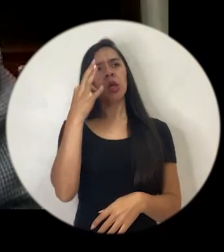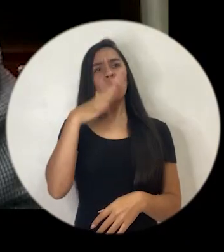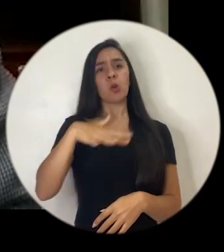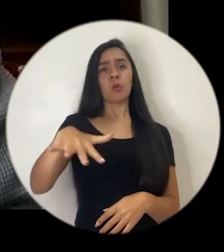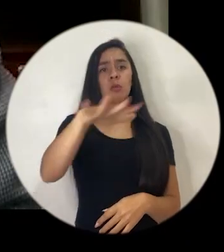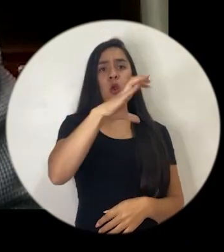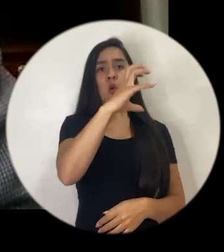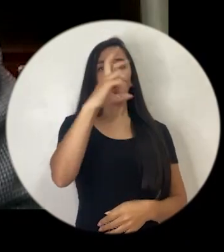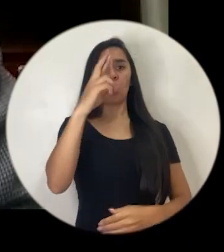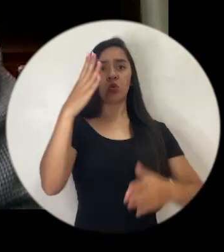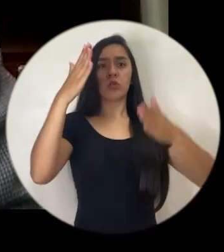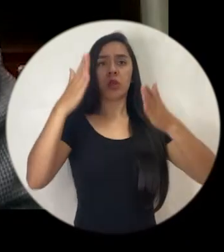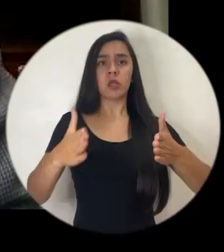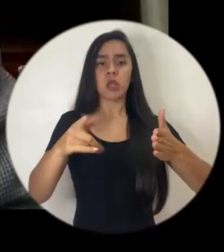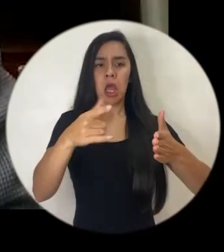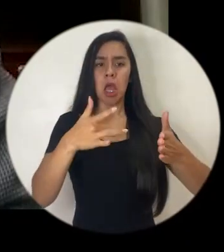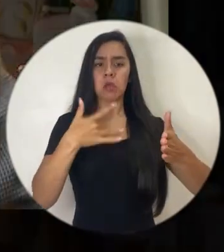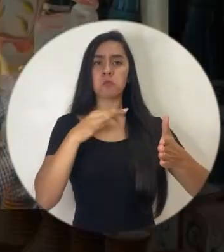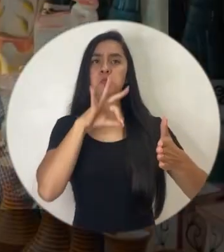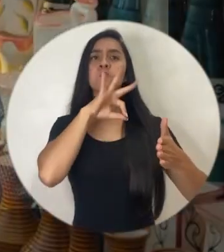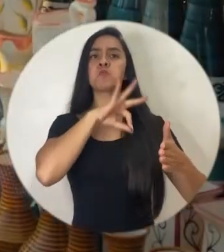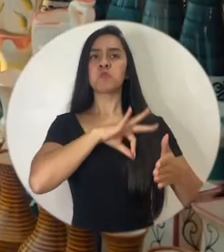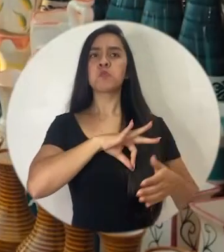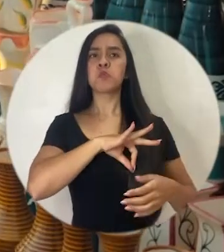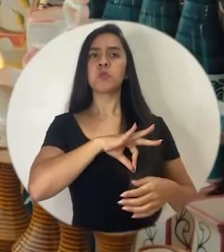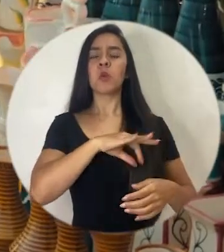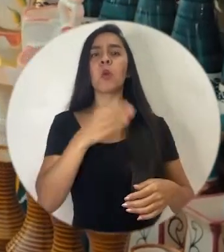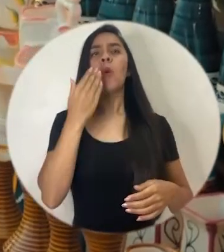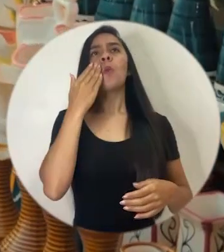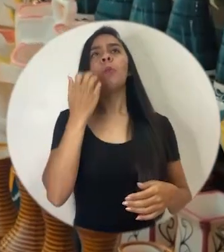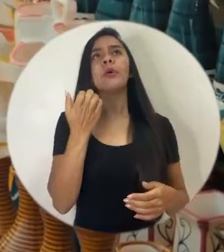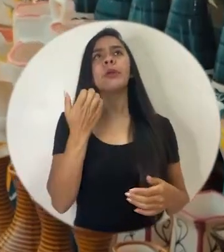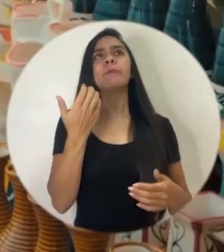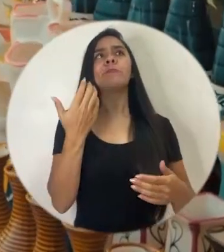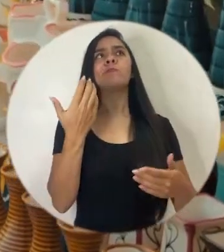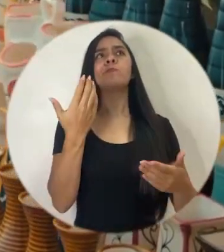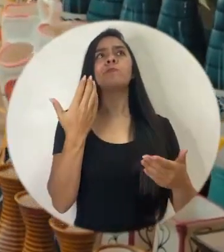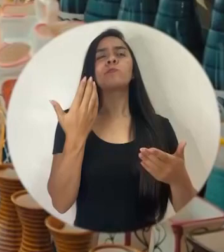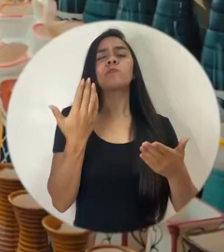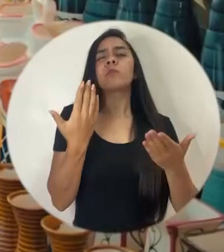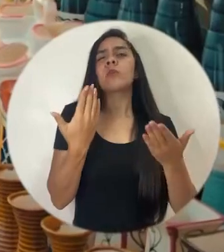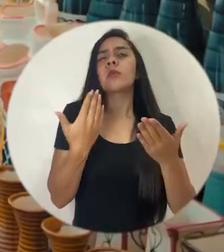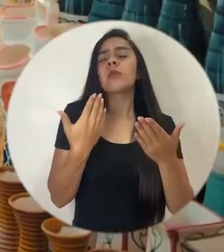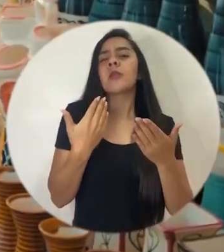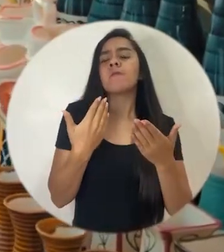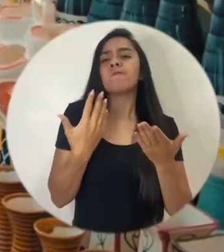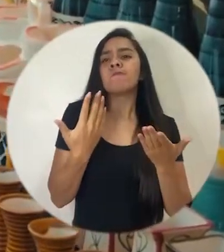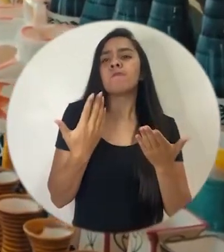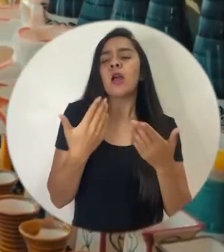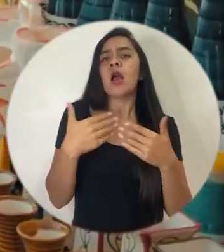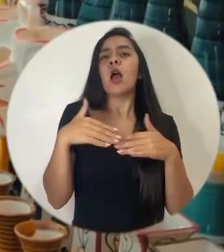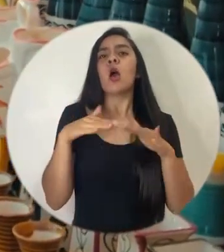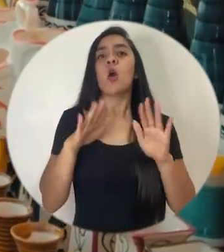creo que los costarricenses han visto un gran beneficio, porque a pesar de que